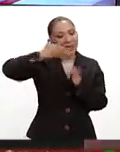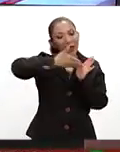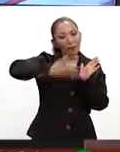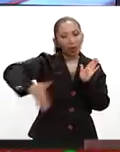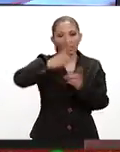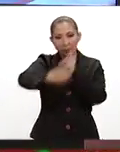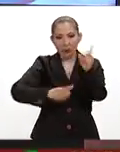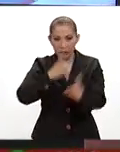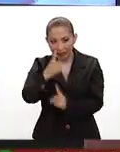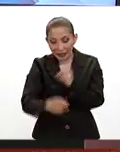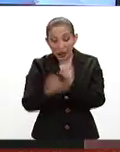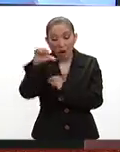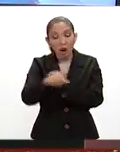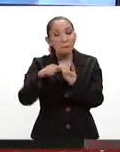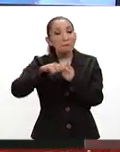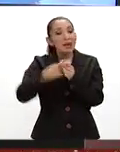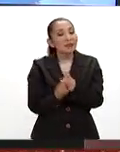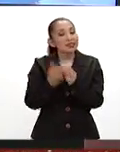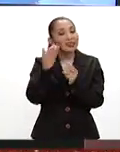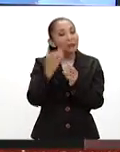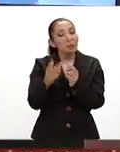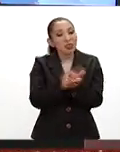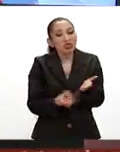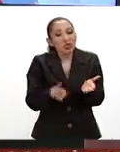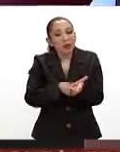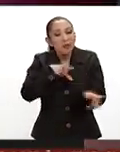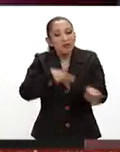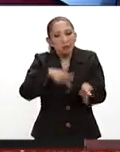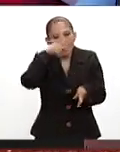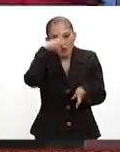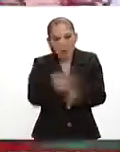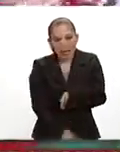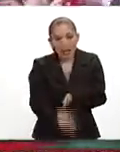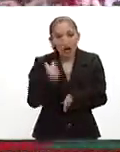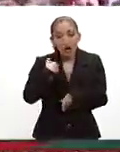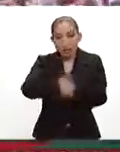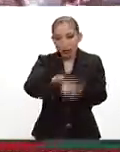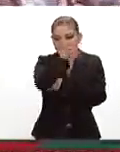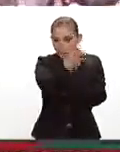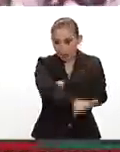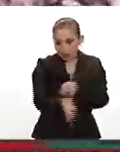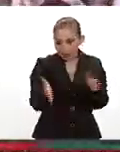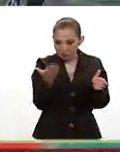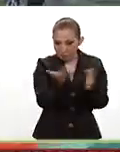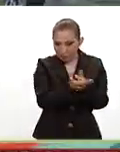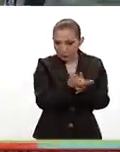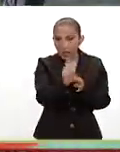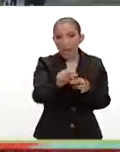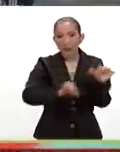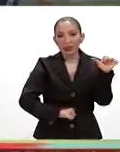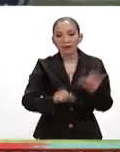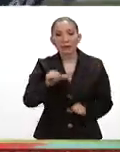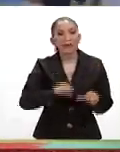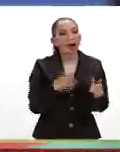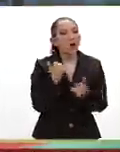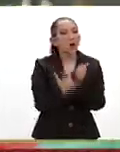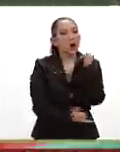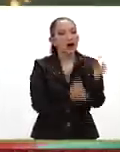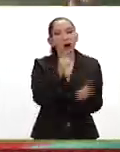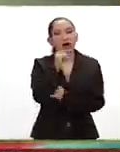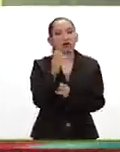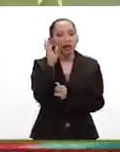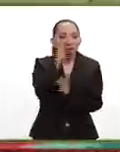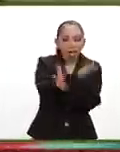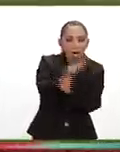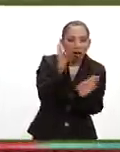de deportes, porque hoy inicia la jornada doble del fútbol mexicano, la número diez va a dar actividad, vámonos con el partido del Morbo,